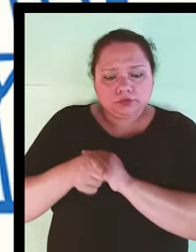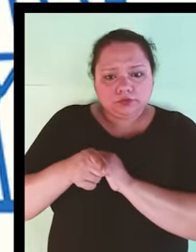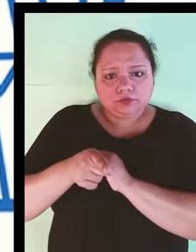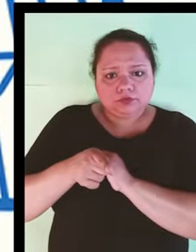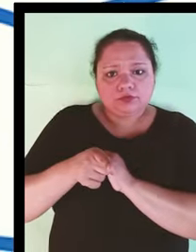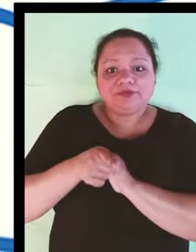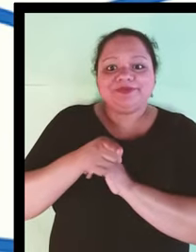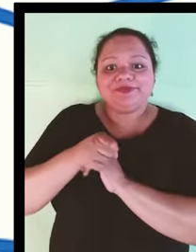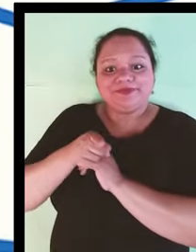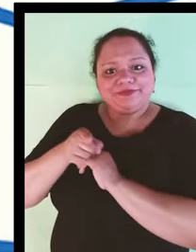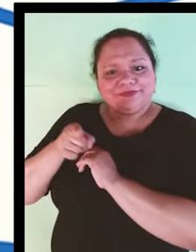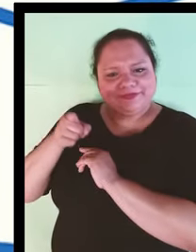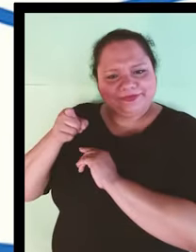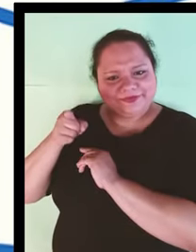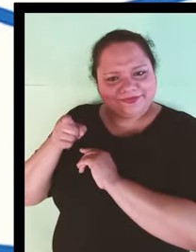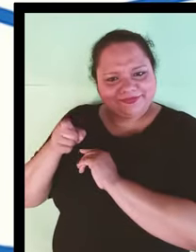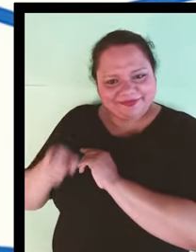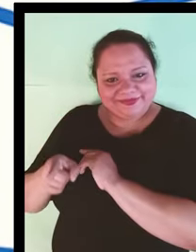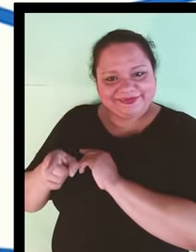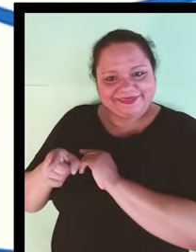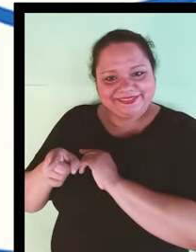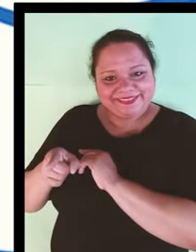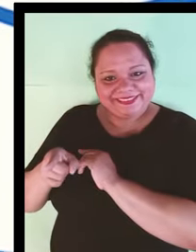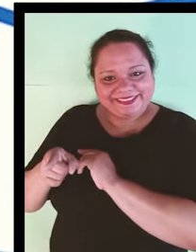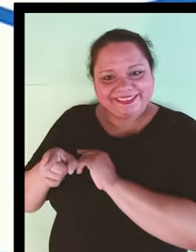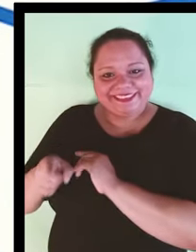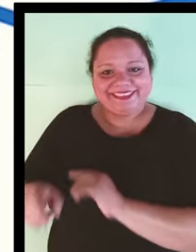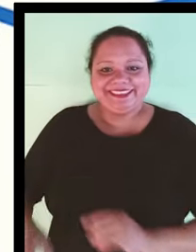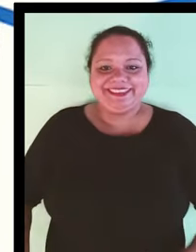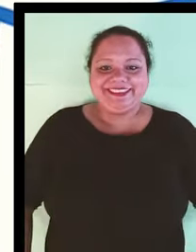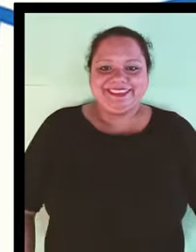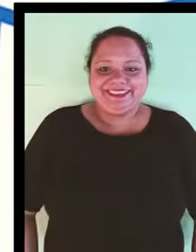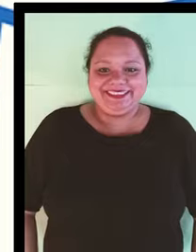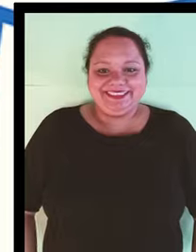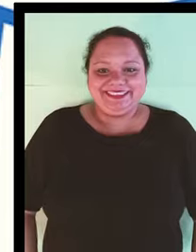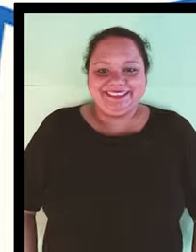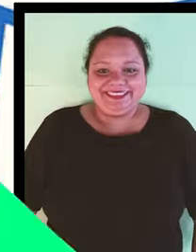Spiegelman o La Florez del Mar de Boudelier.